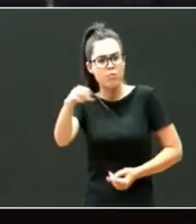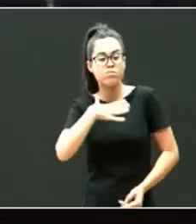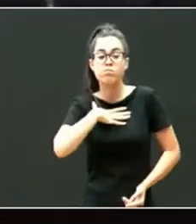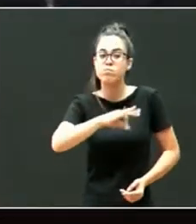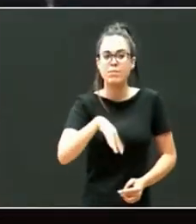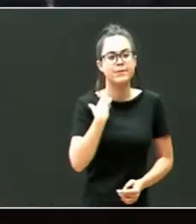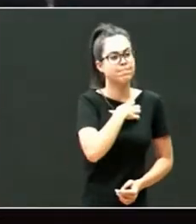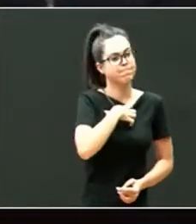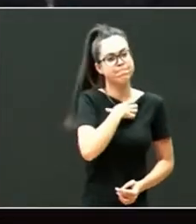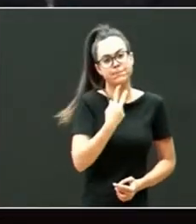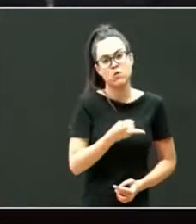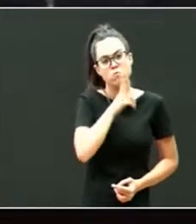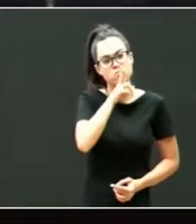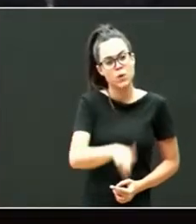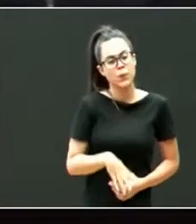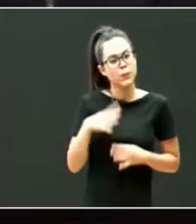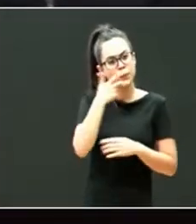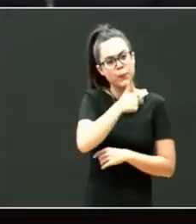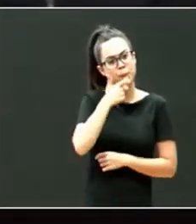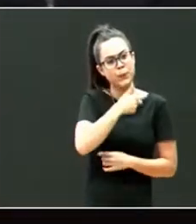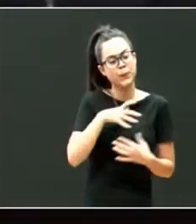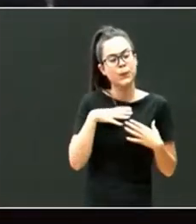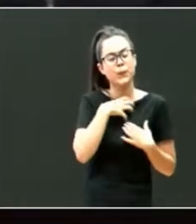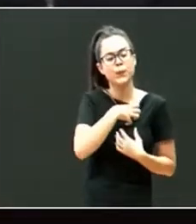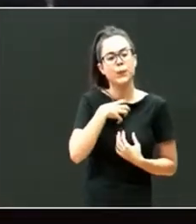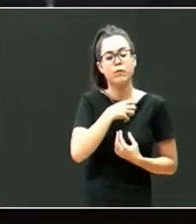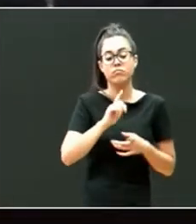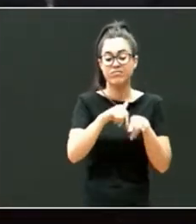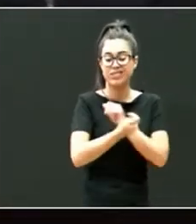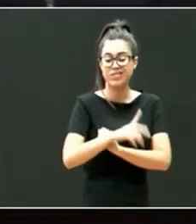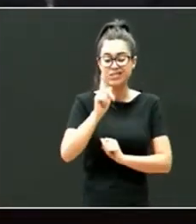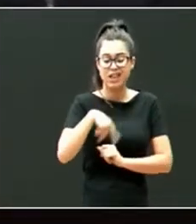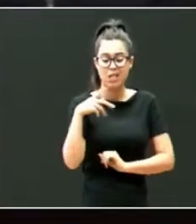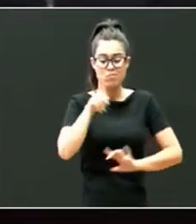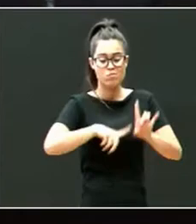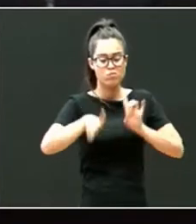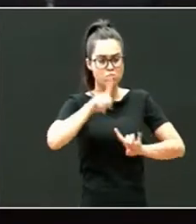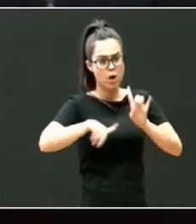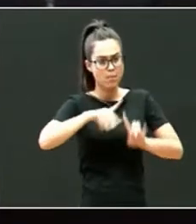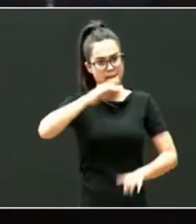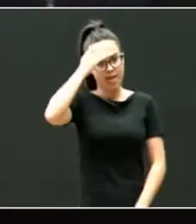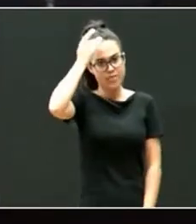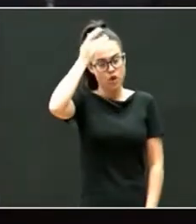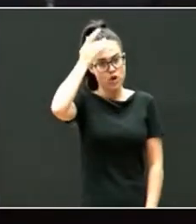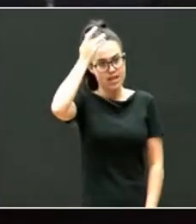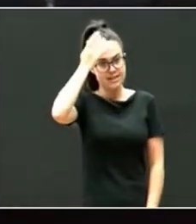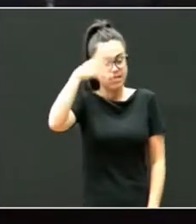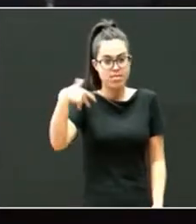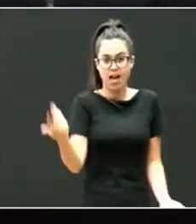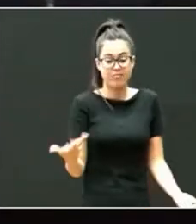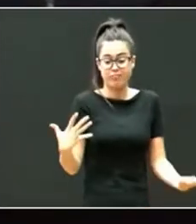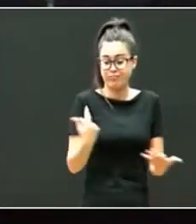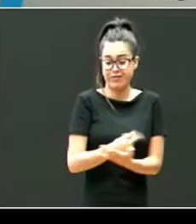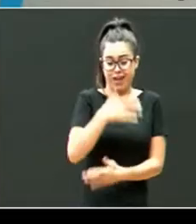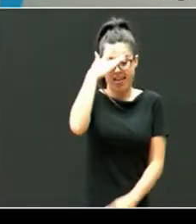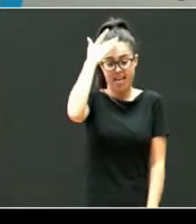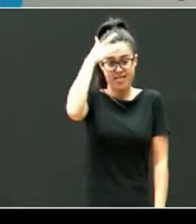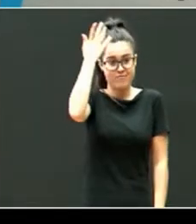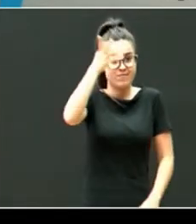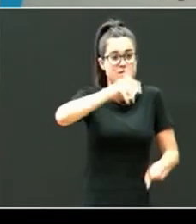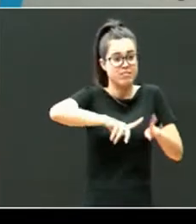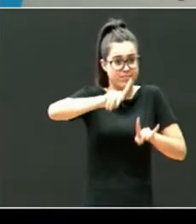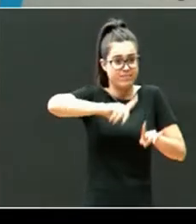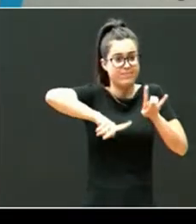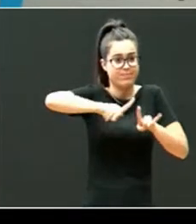Otro momento es superar los problemas inherentes que se dan en la adolescencia, de todo ser humano, que la adolescencia en sí es unha época